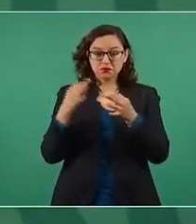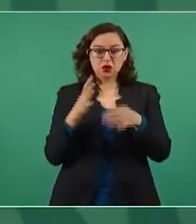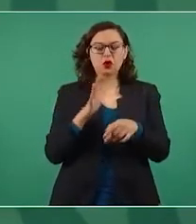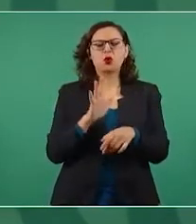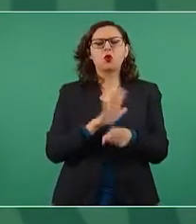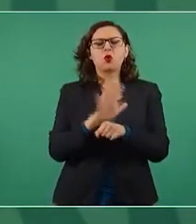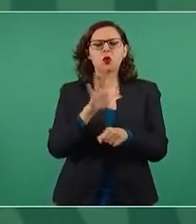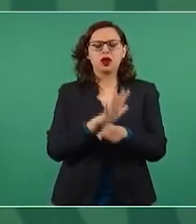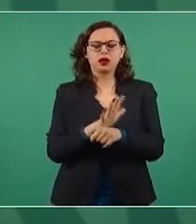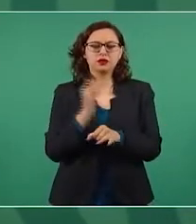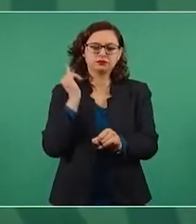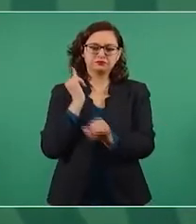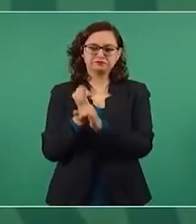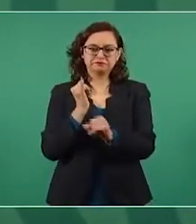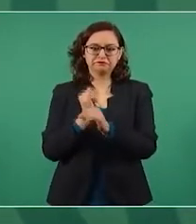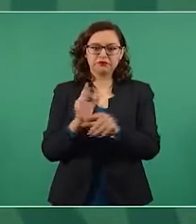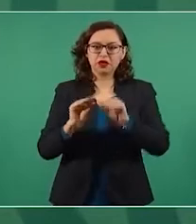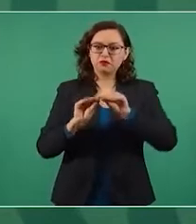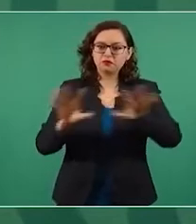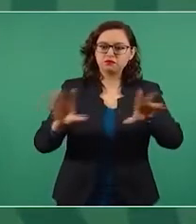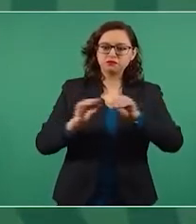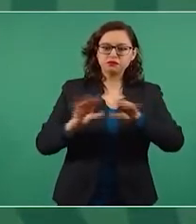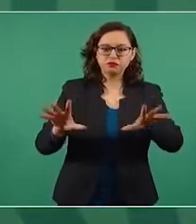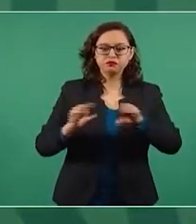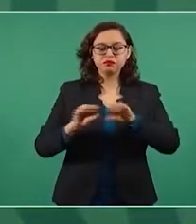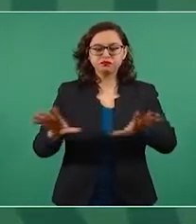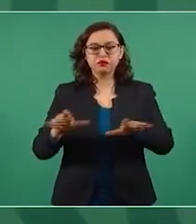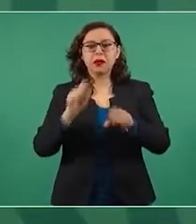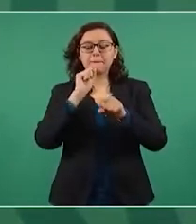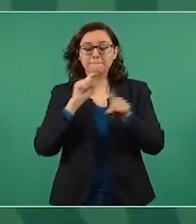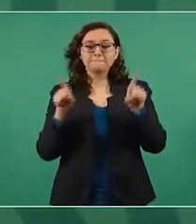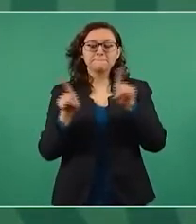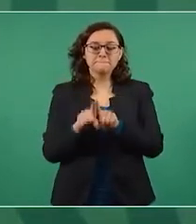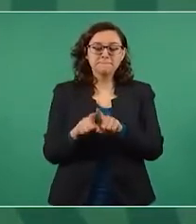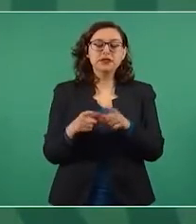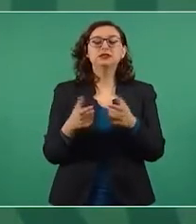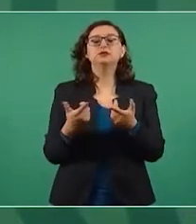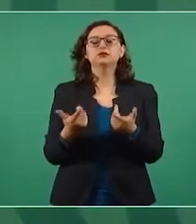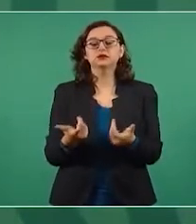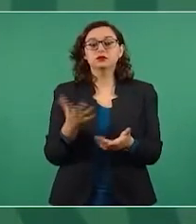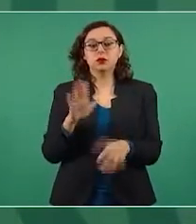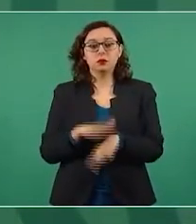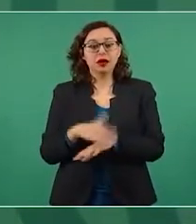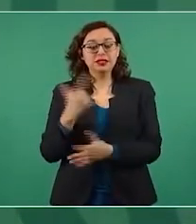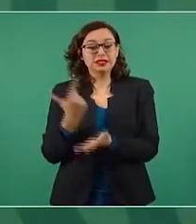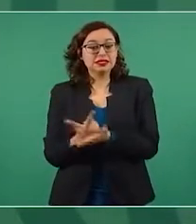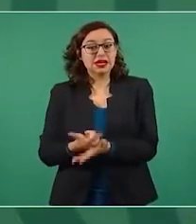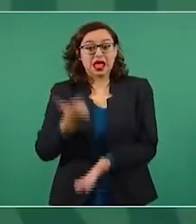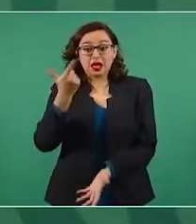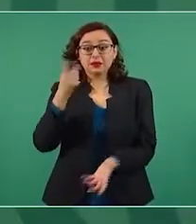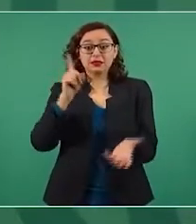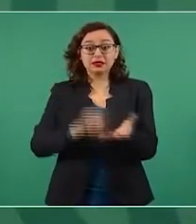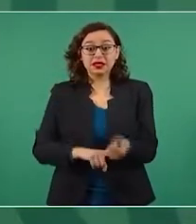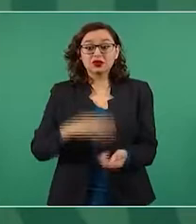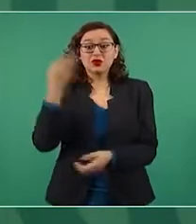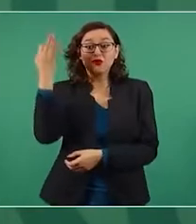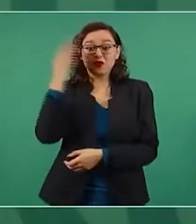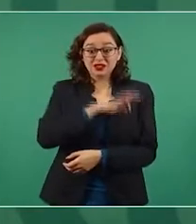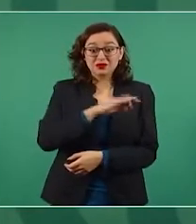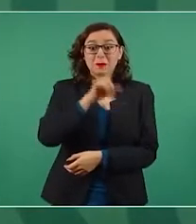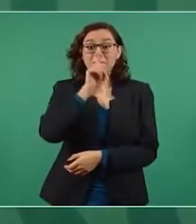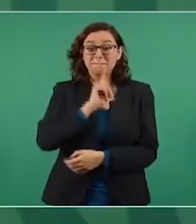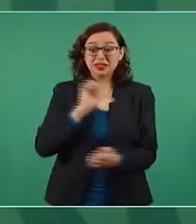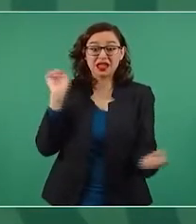se movieron a través de las redes sociales y mensajería instantánea y las más graves en cuanto a su contenido falso o